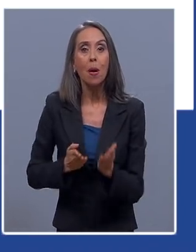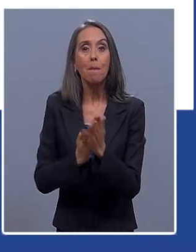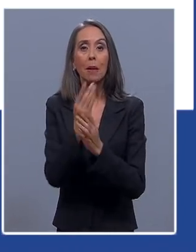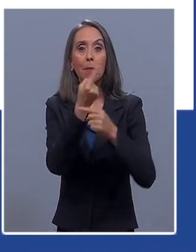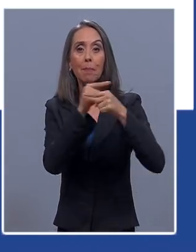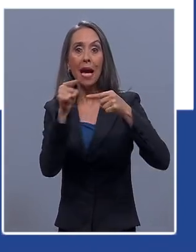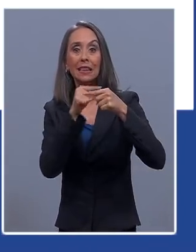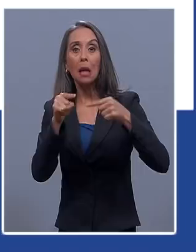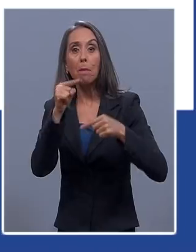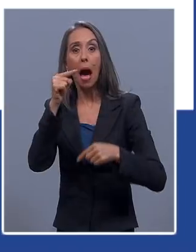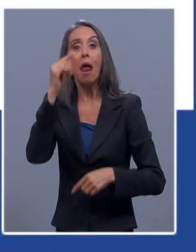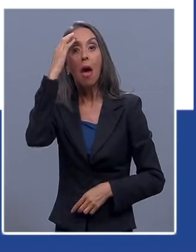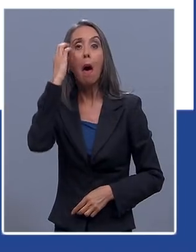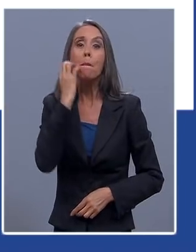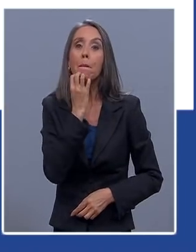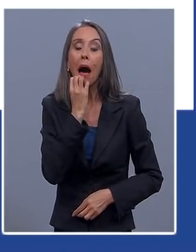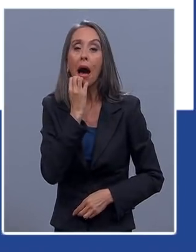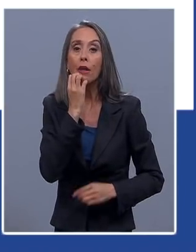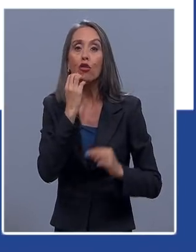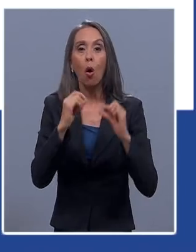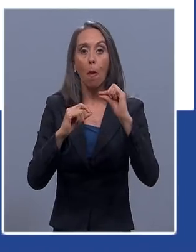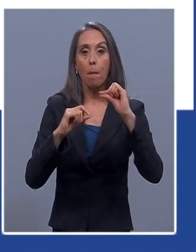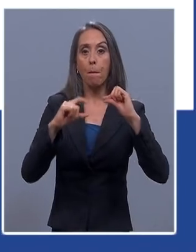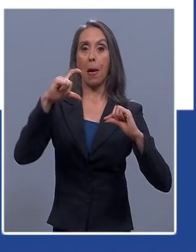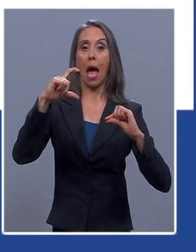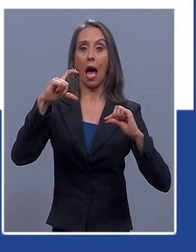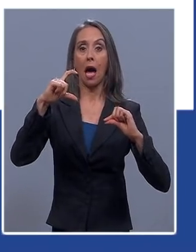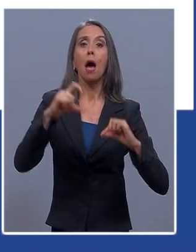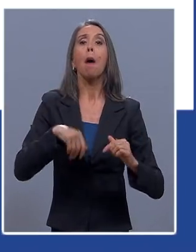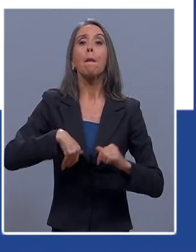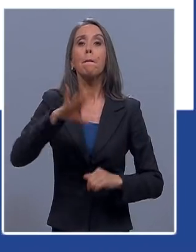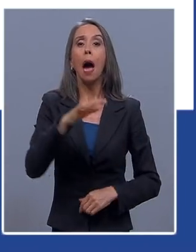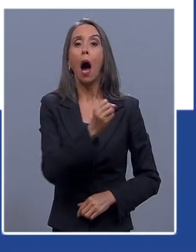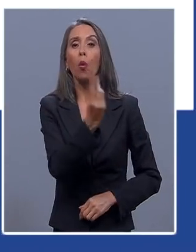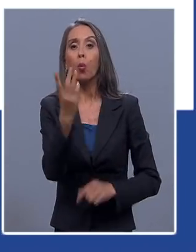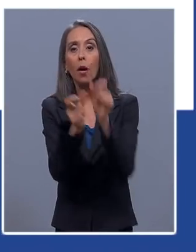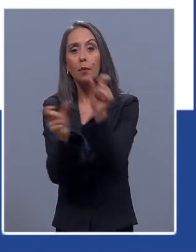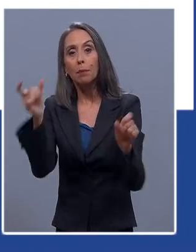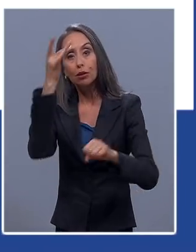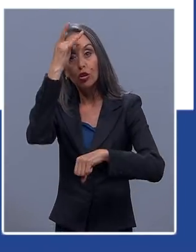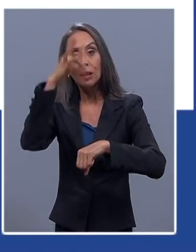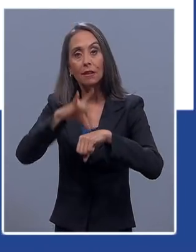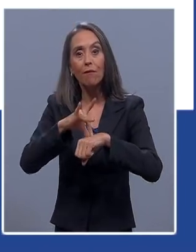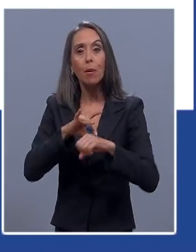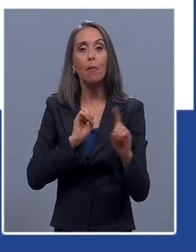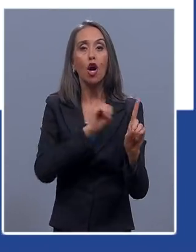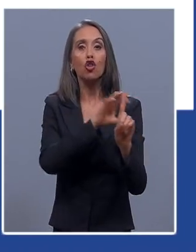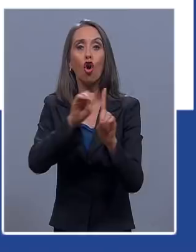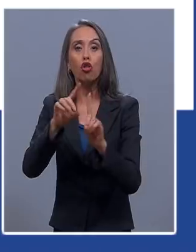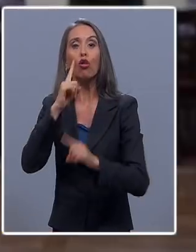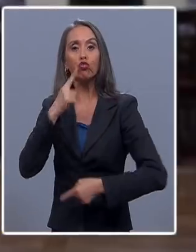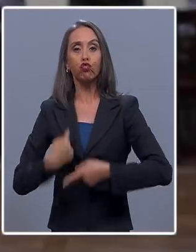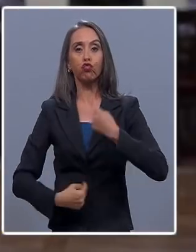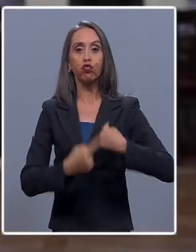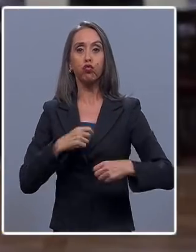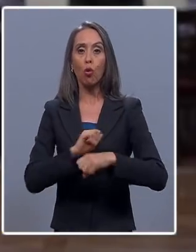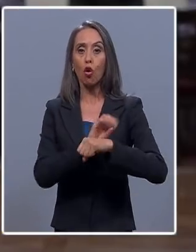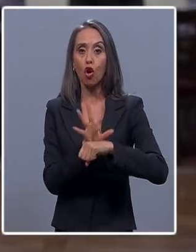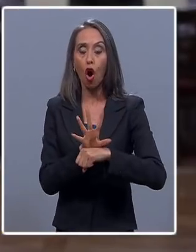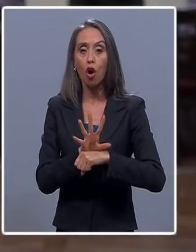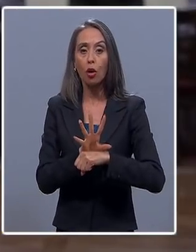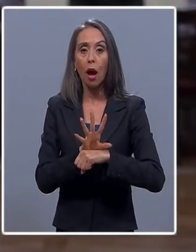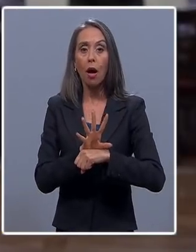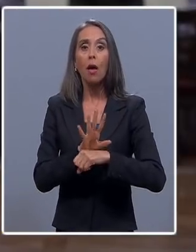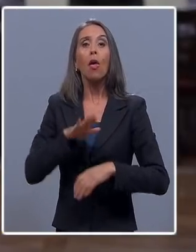alcanzará su PIC o máximo número de pacientes contagiados activos. Y luego,